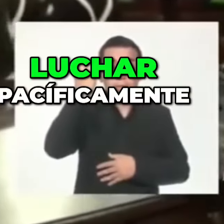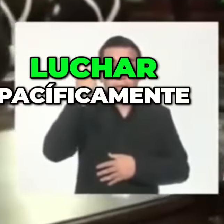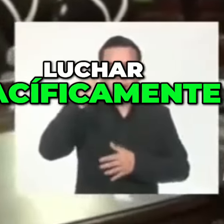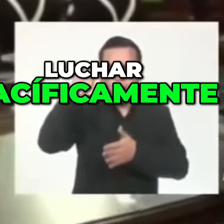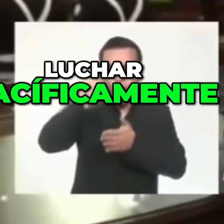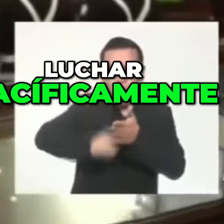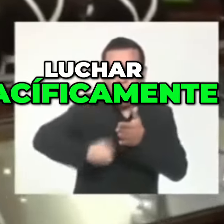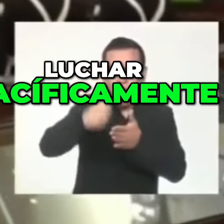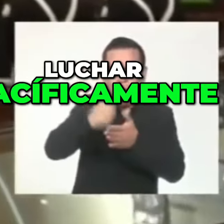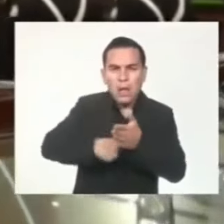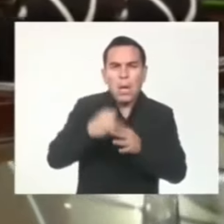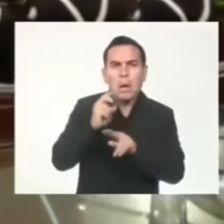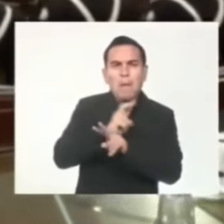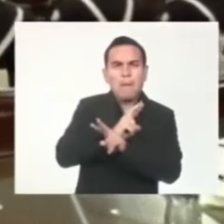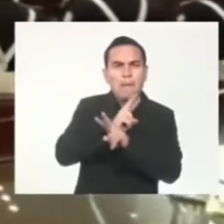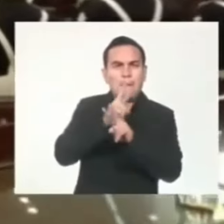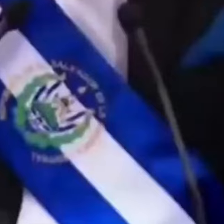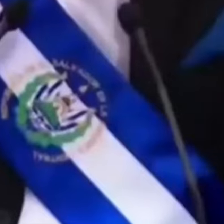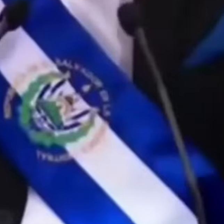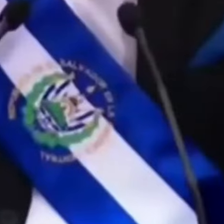Luchar pacíficamente.